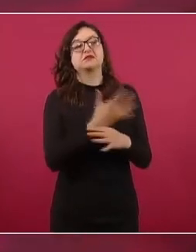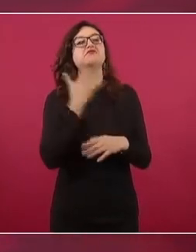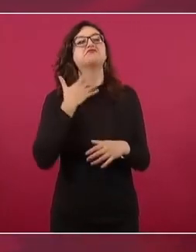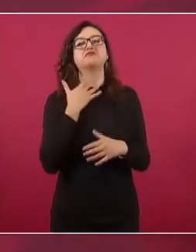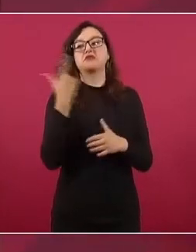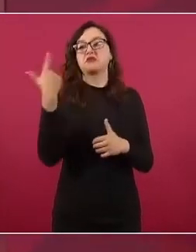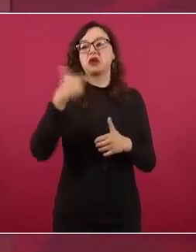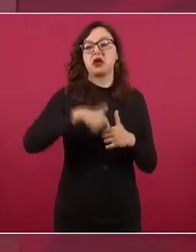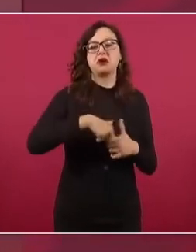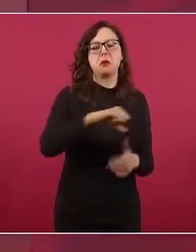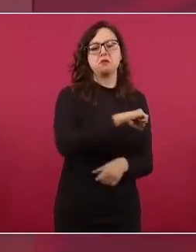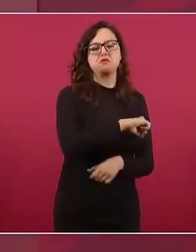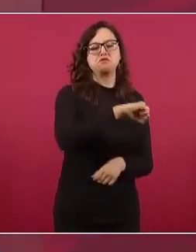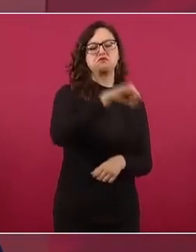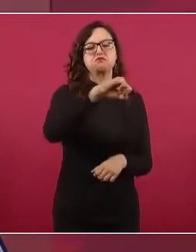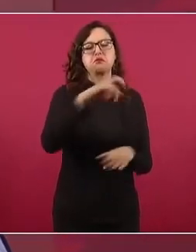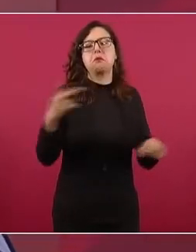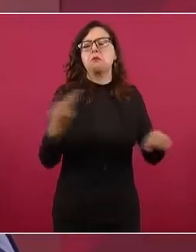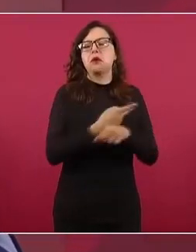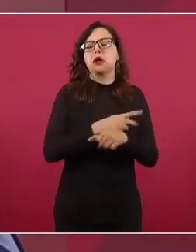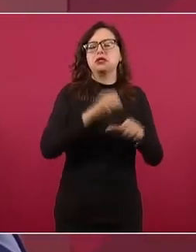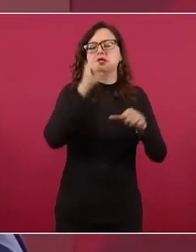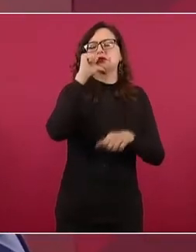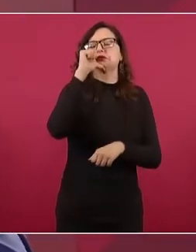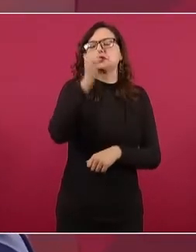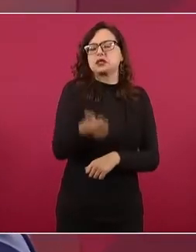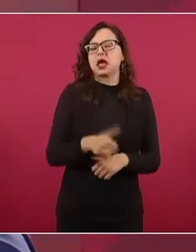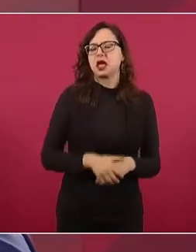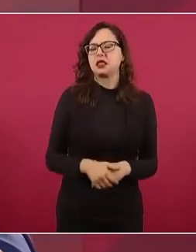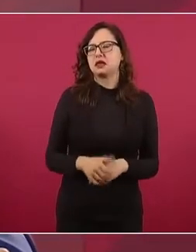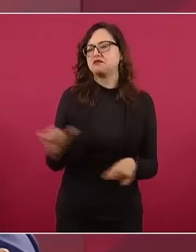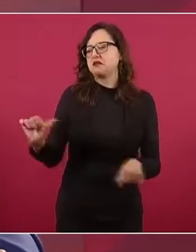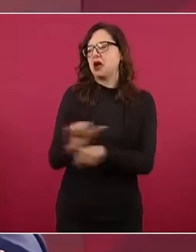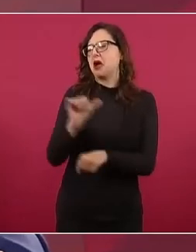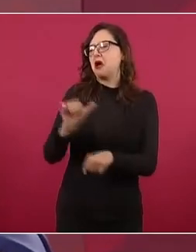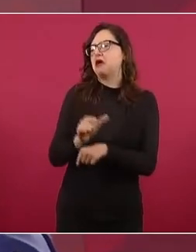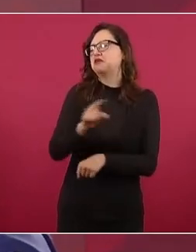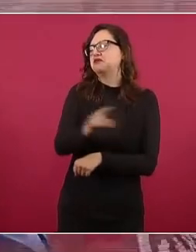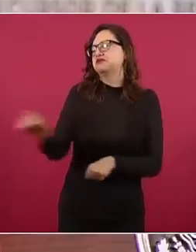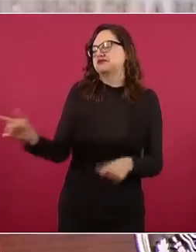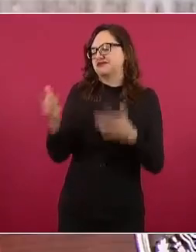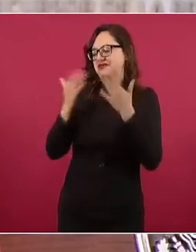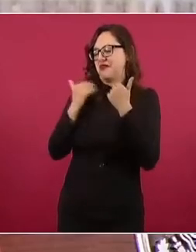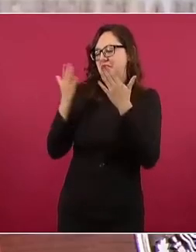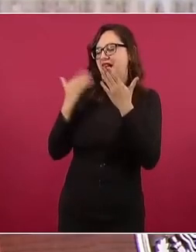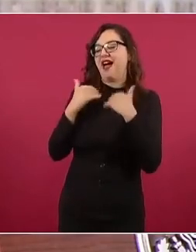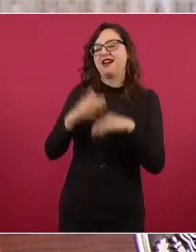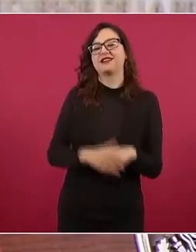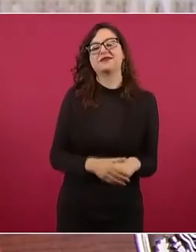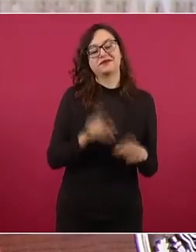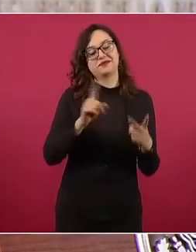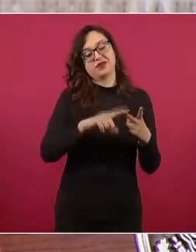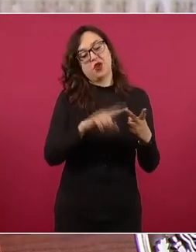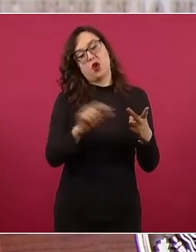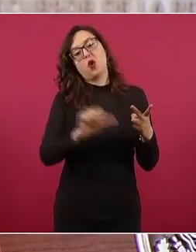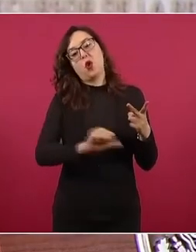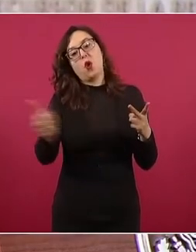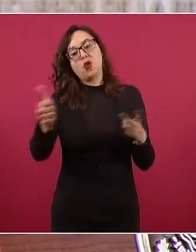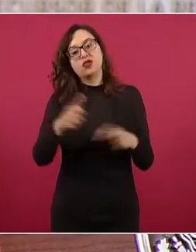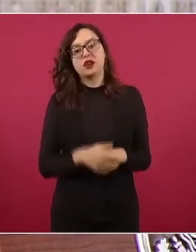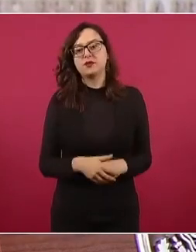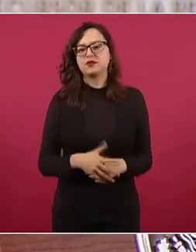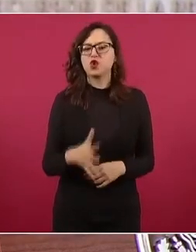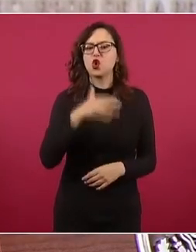carros, que es una frase célebre, la otra frase célebre es la